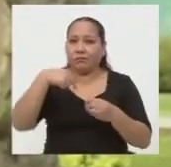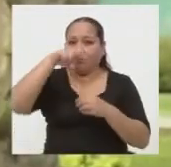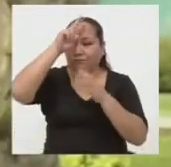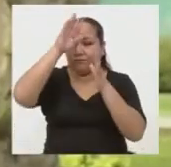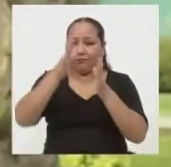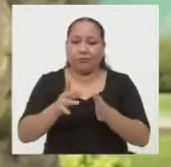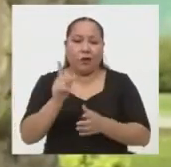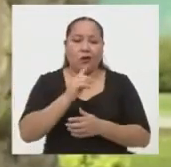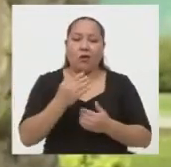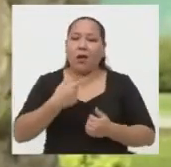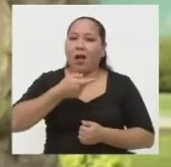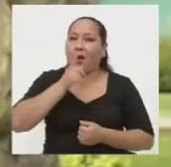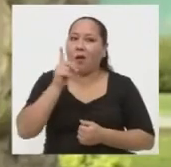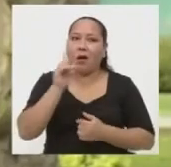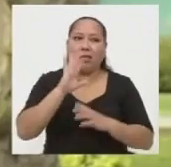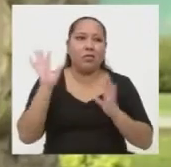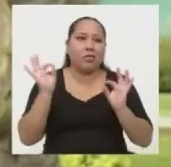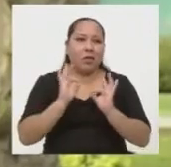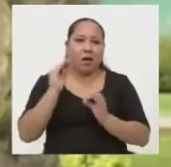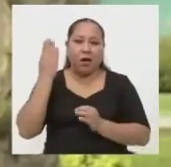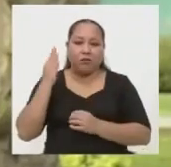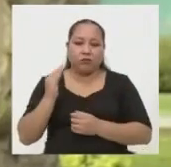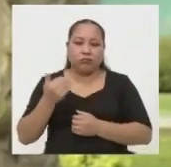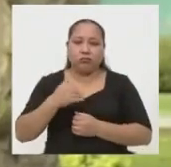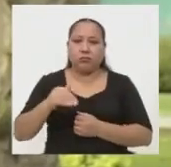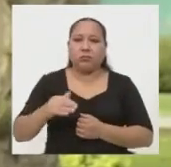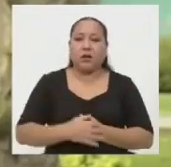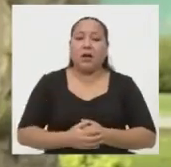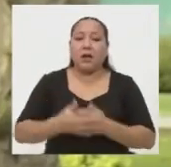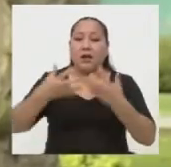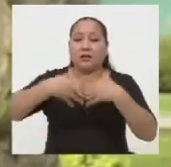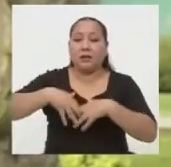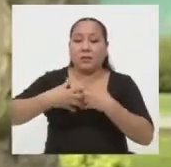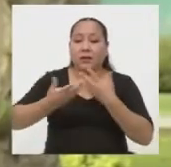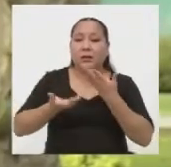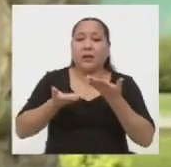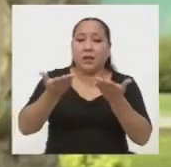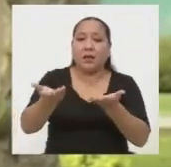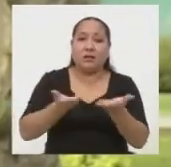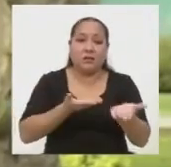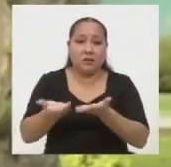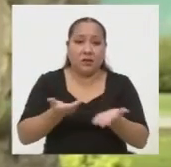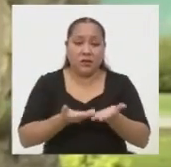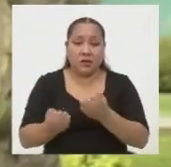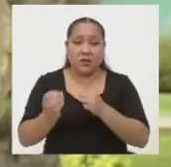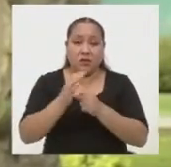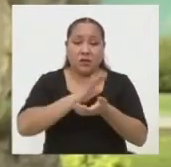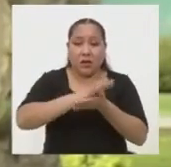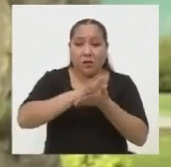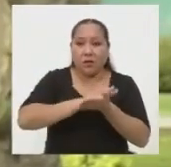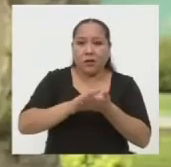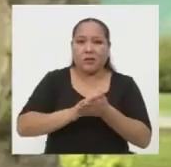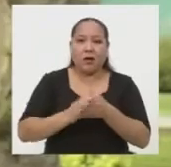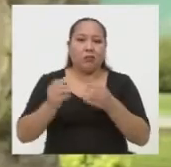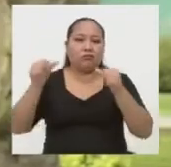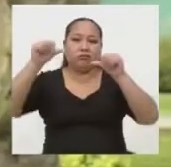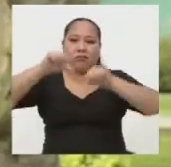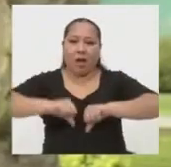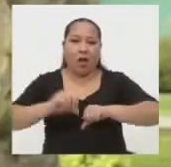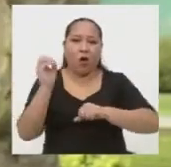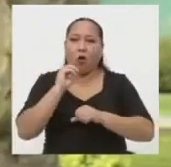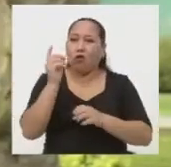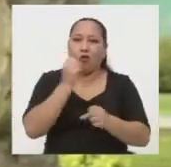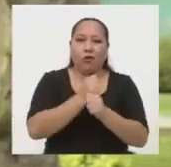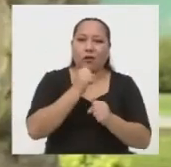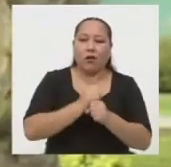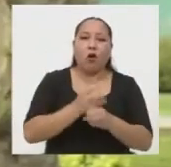no tienen ni agua ni desagüe. Y las empresas prestadoras de servicios de saneamiento están quebradas o no funcionan. ¿Cómo solucionamos el